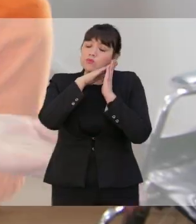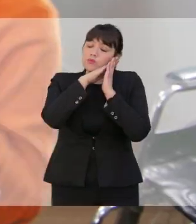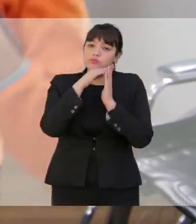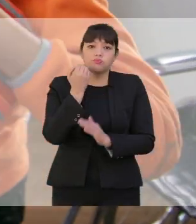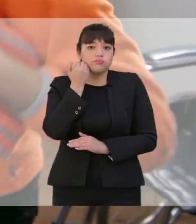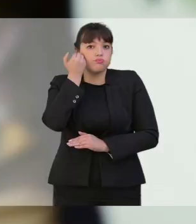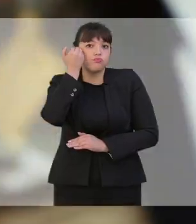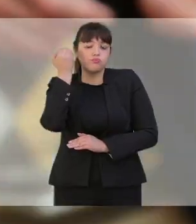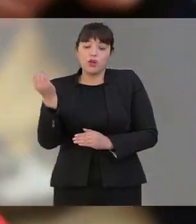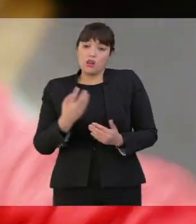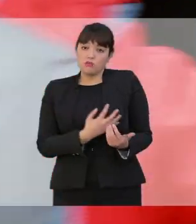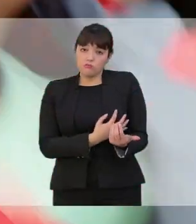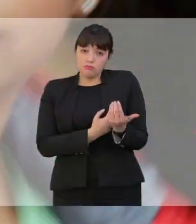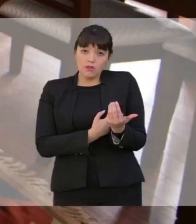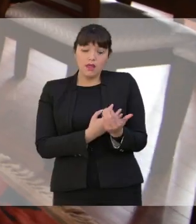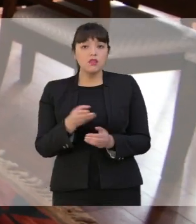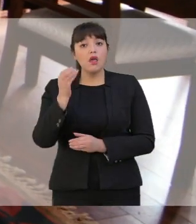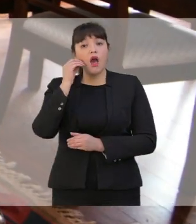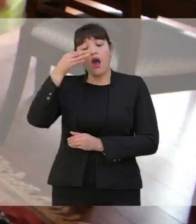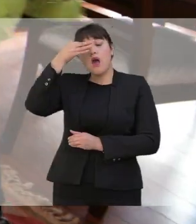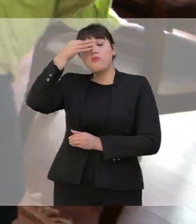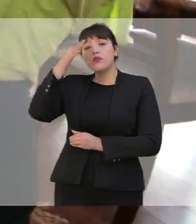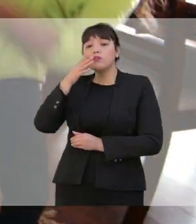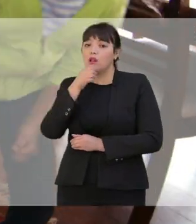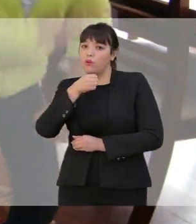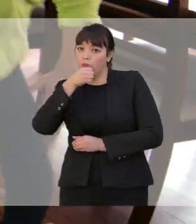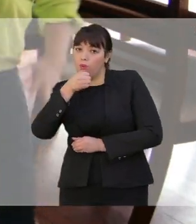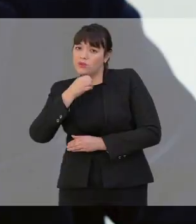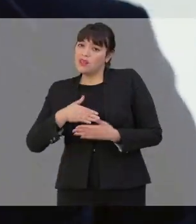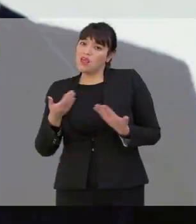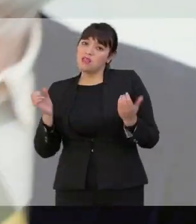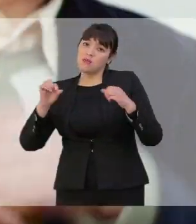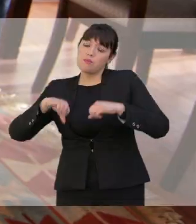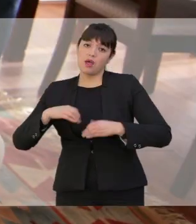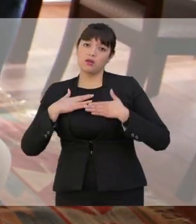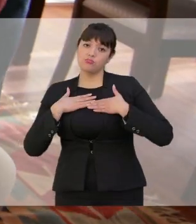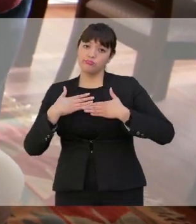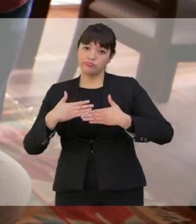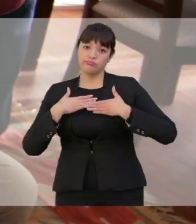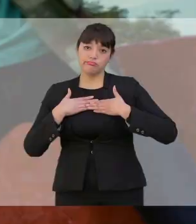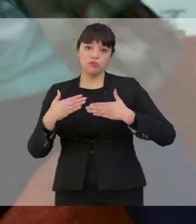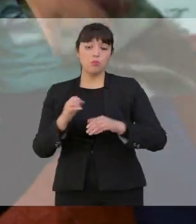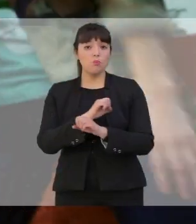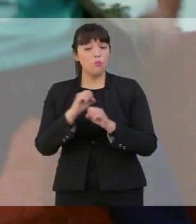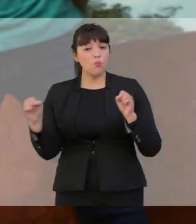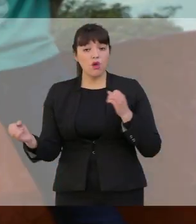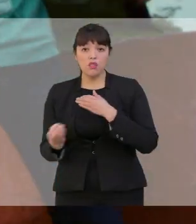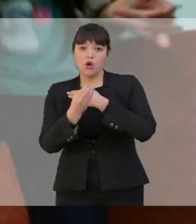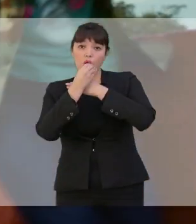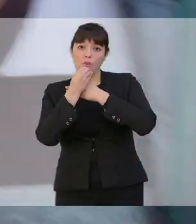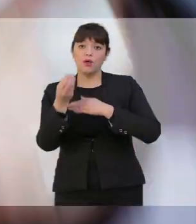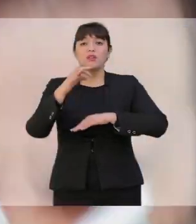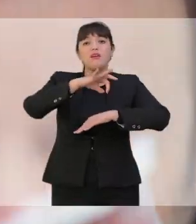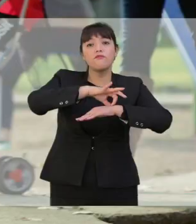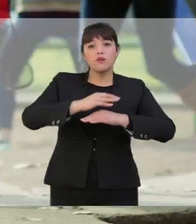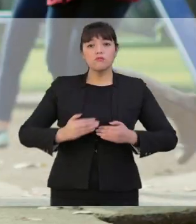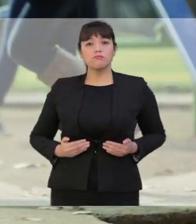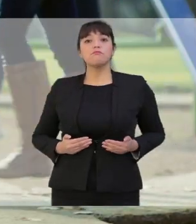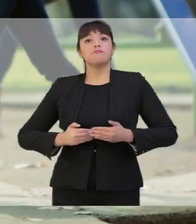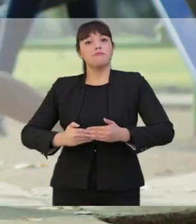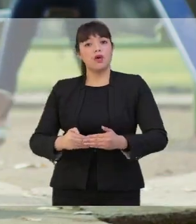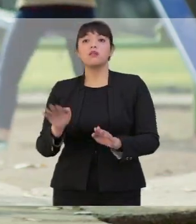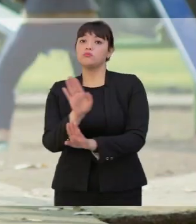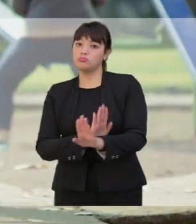tiene fiebre, falta de sueño y no quiere mamar. Si a tata tiene tos y se siente mal, respira rápido con ruido si no quiere cenar. Si estás enfermo o